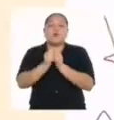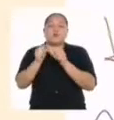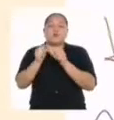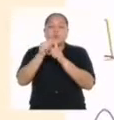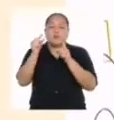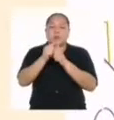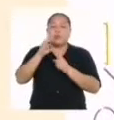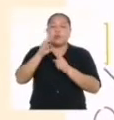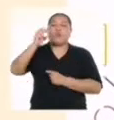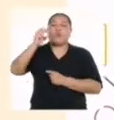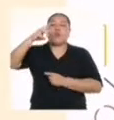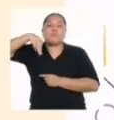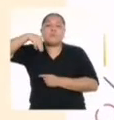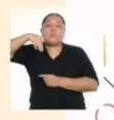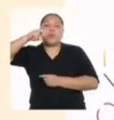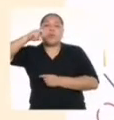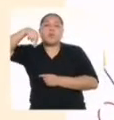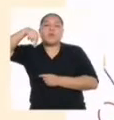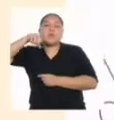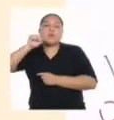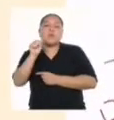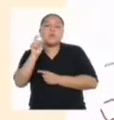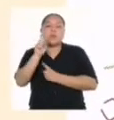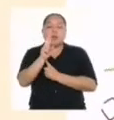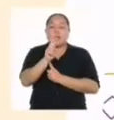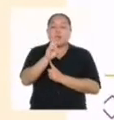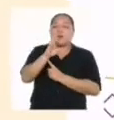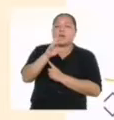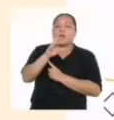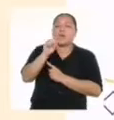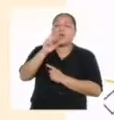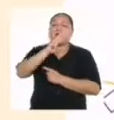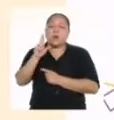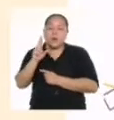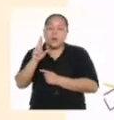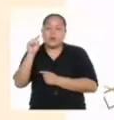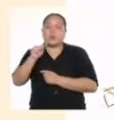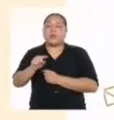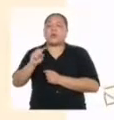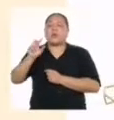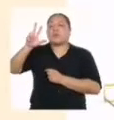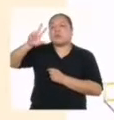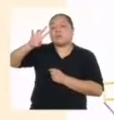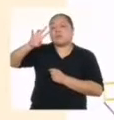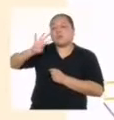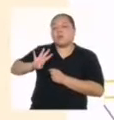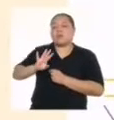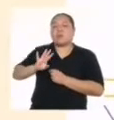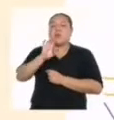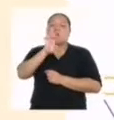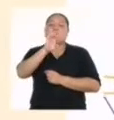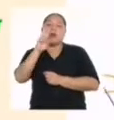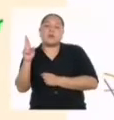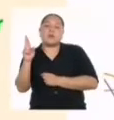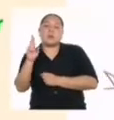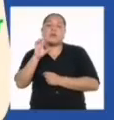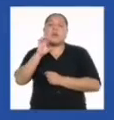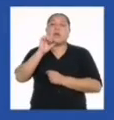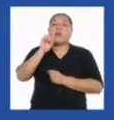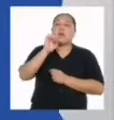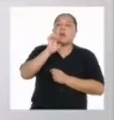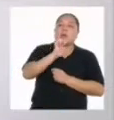dominar y crear y el verso 3 con el verso 4 en las palabras mantener y